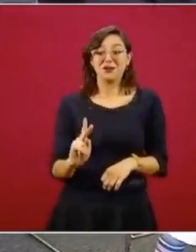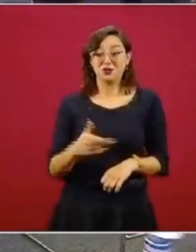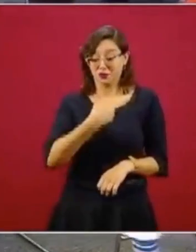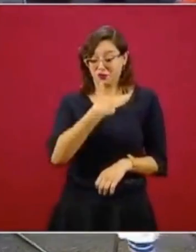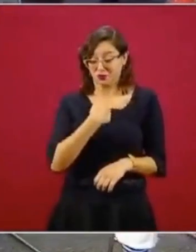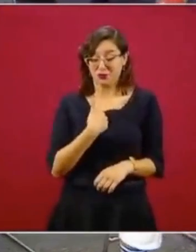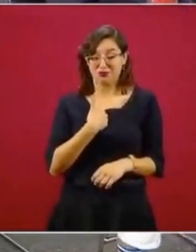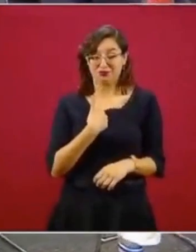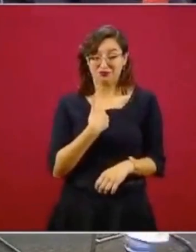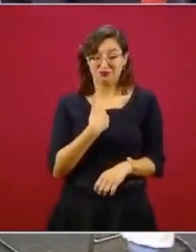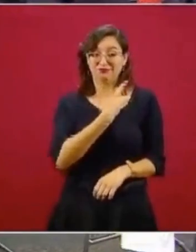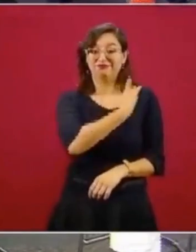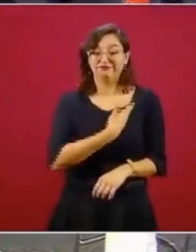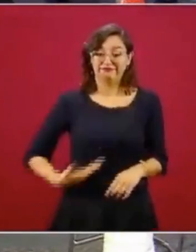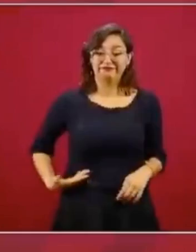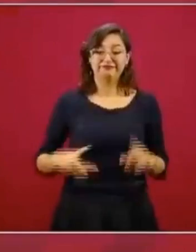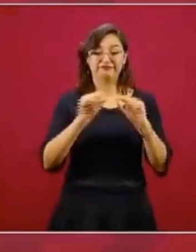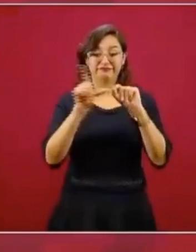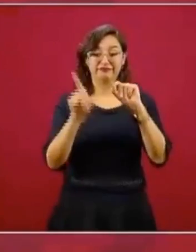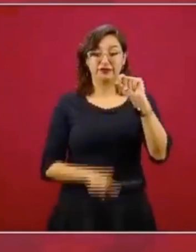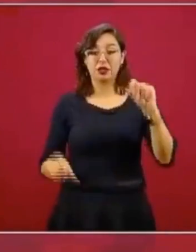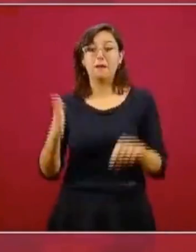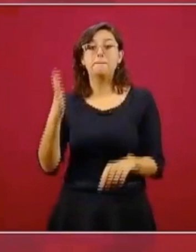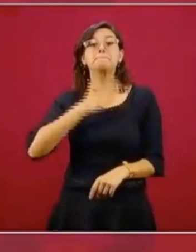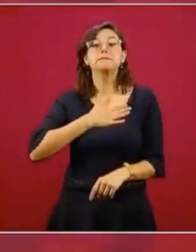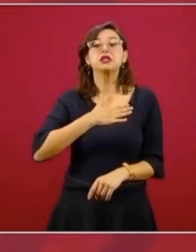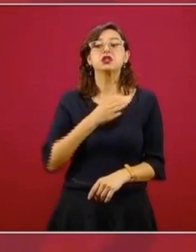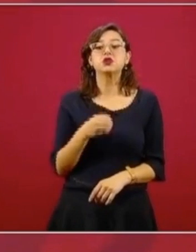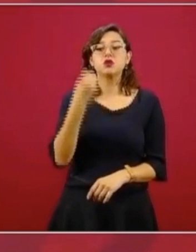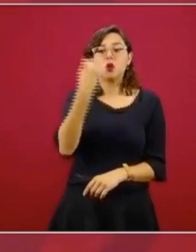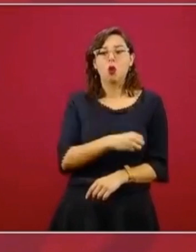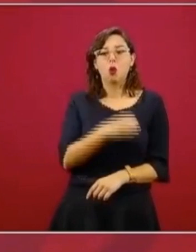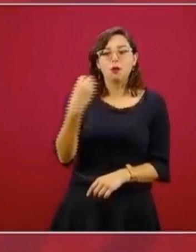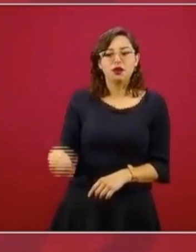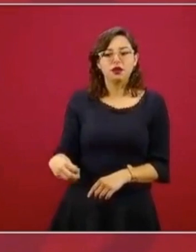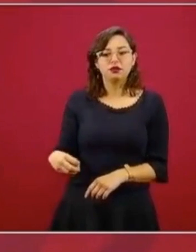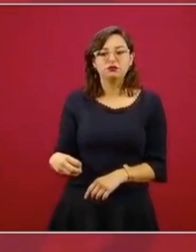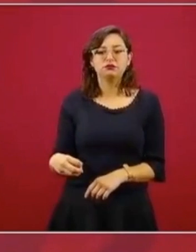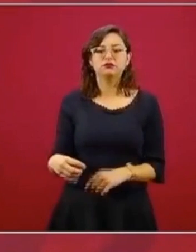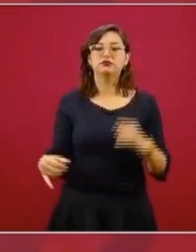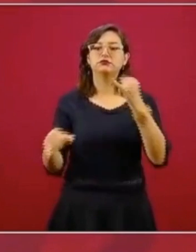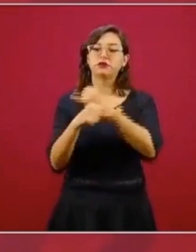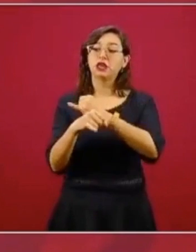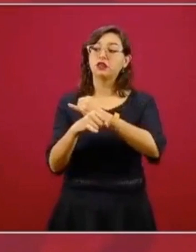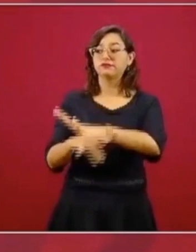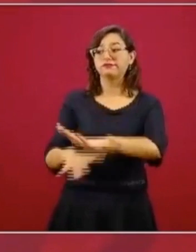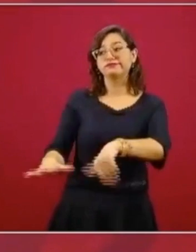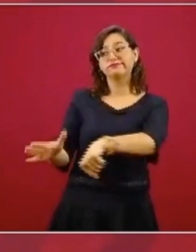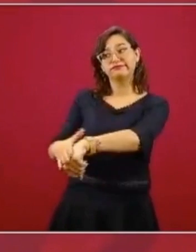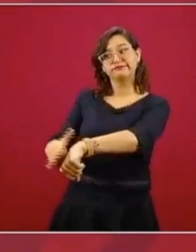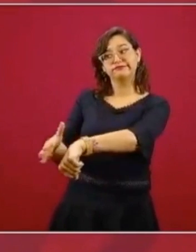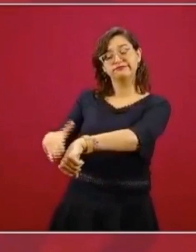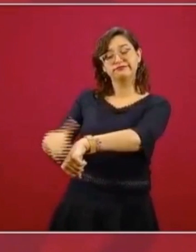de México tengo la obligación de informarle al pueblo,